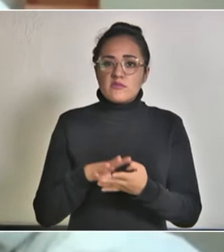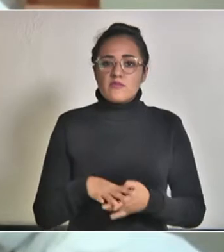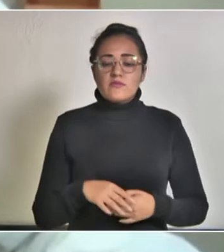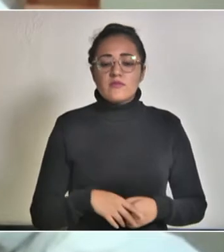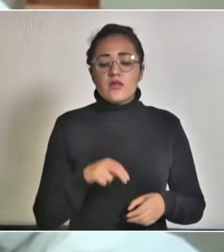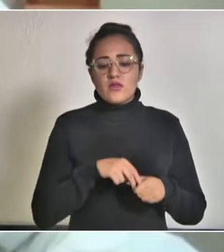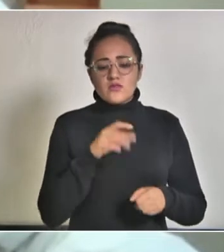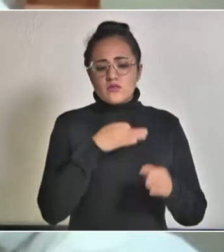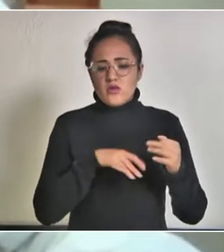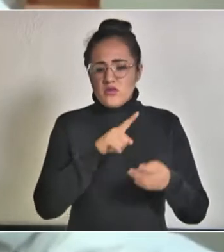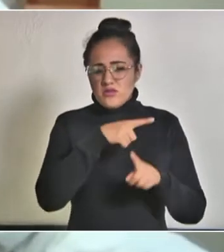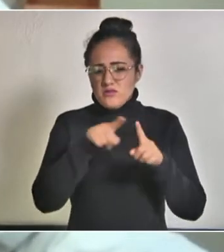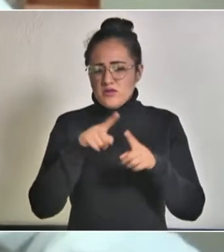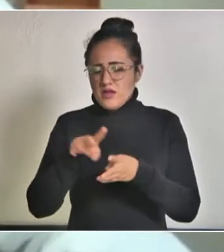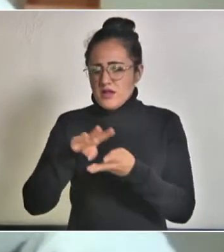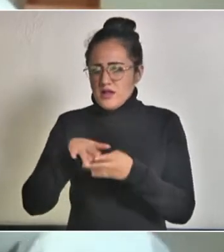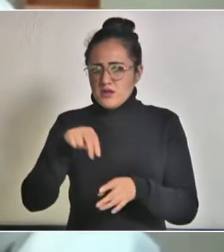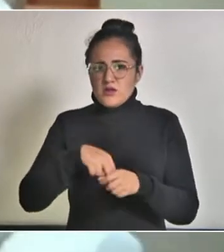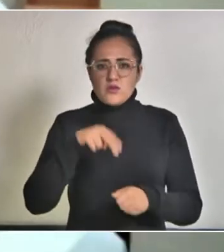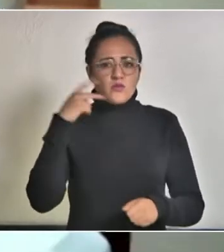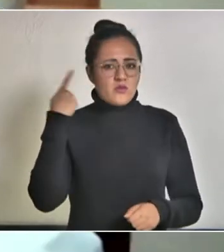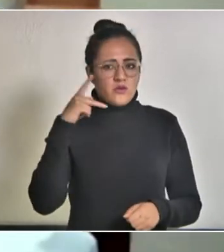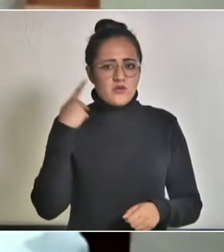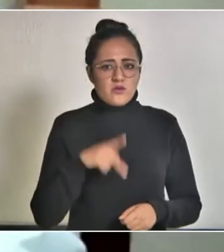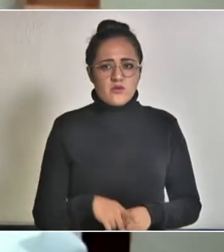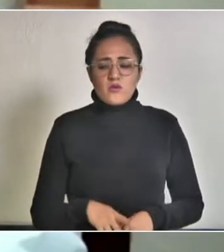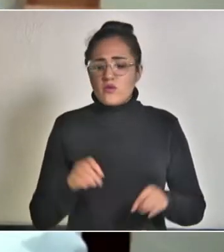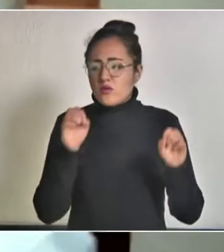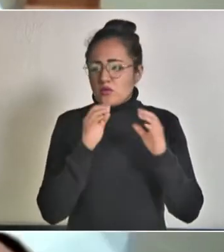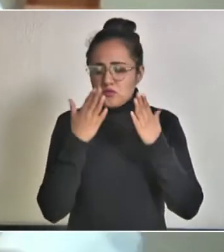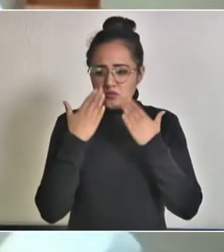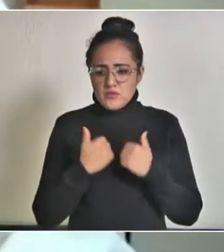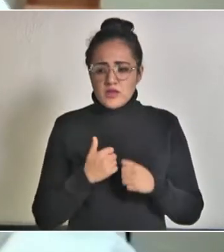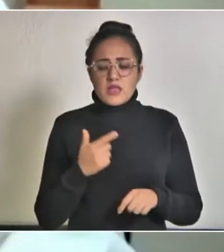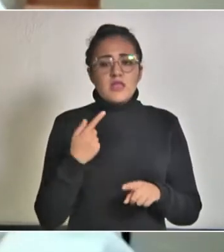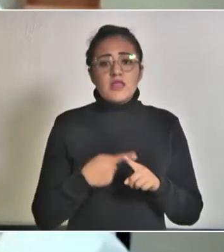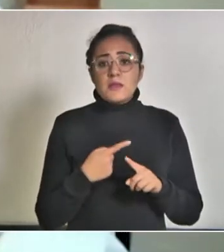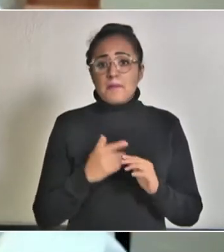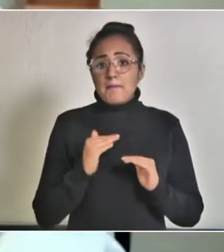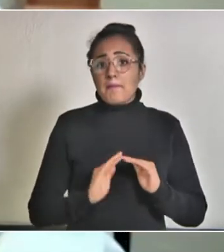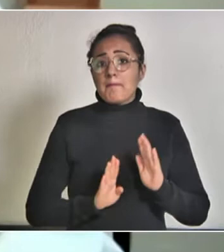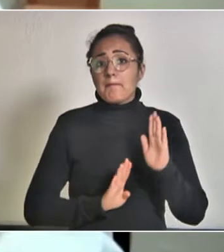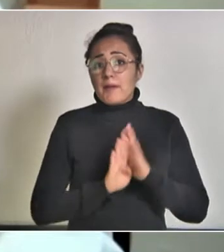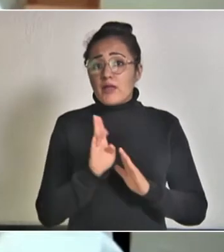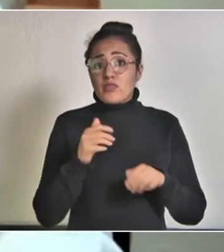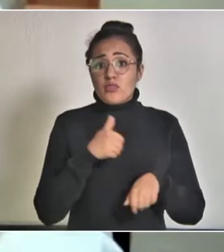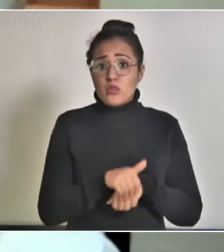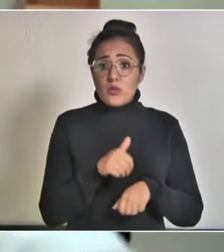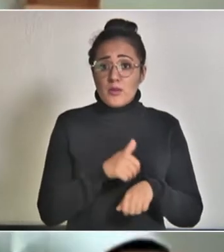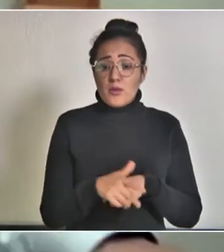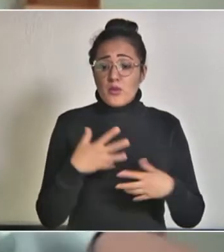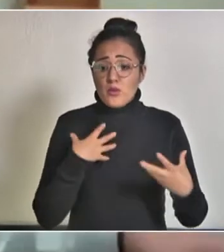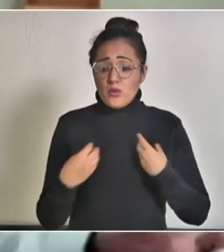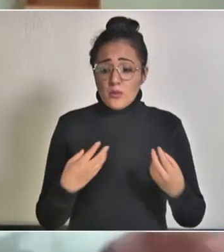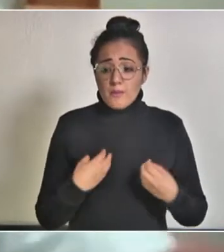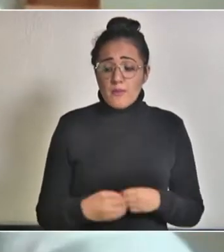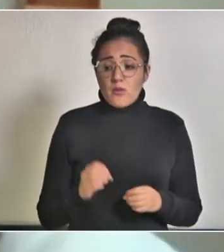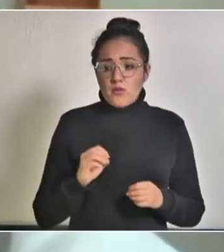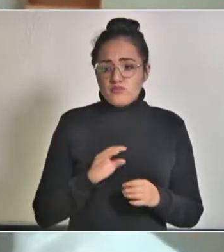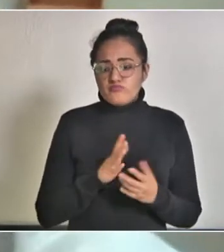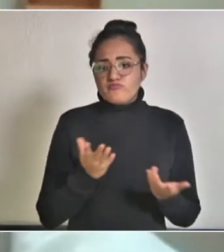reclusorios del estado de Puebla no se reporta afortunadamente ningún incremento en cuanto a las cifras